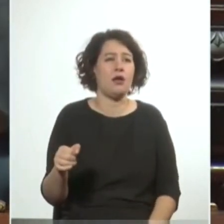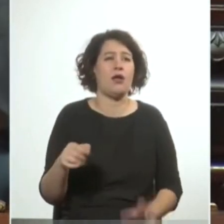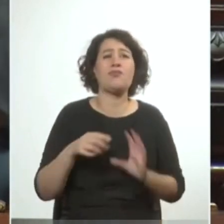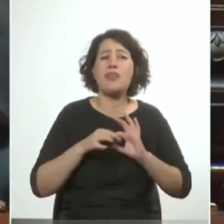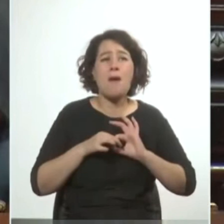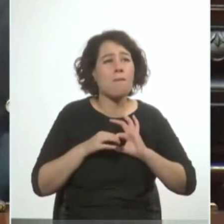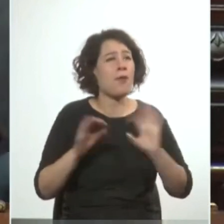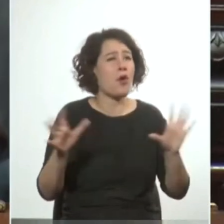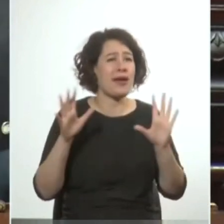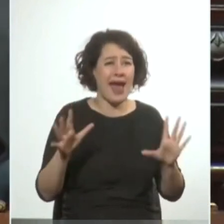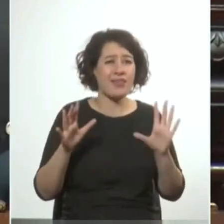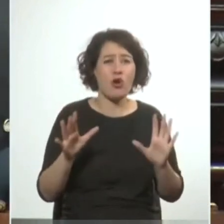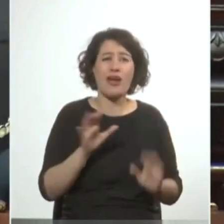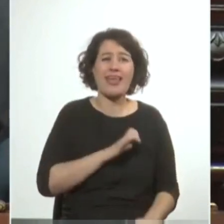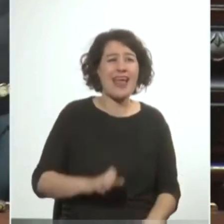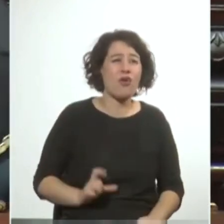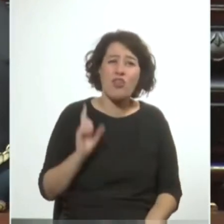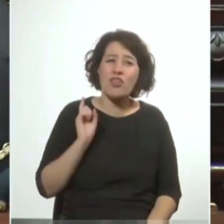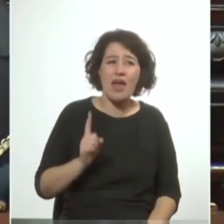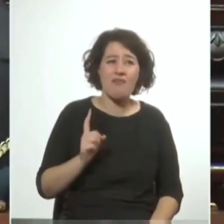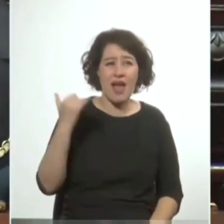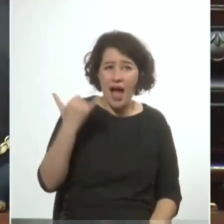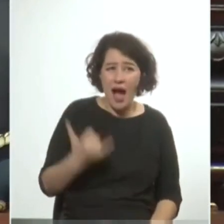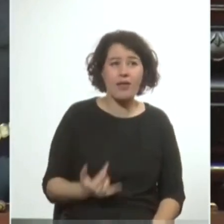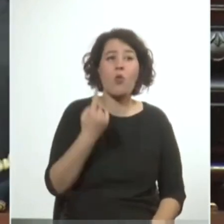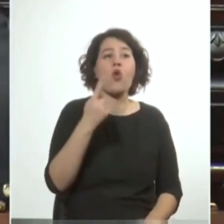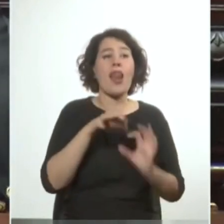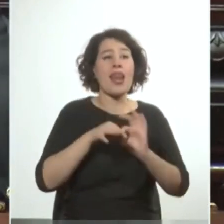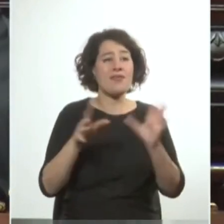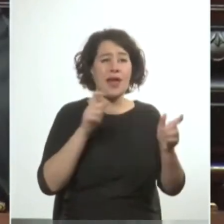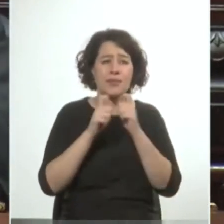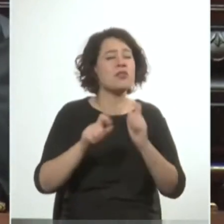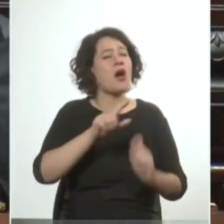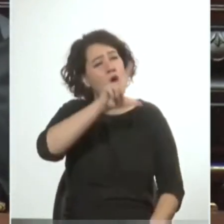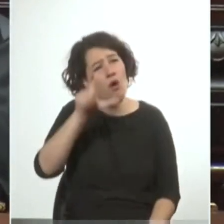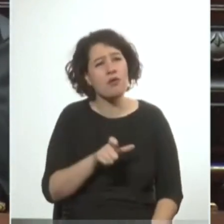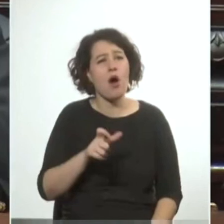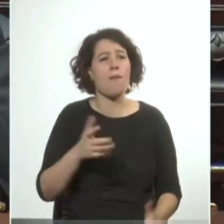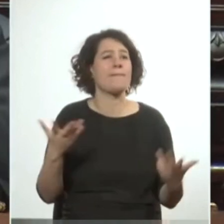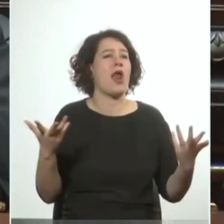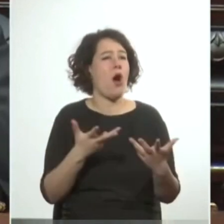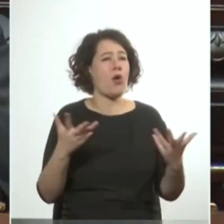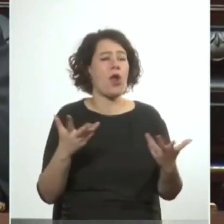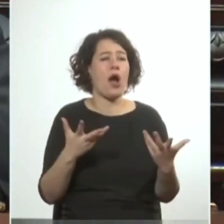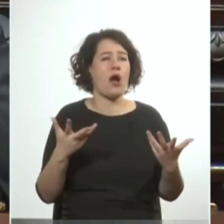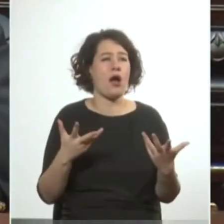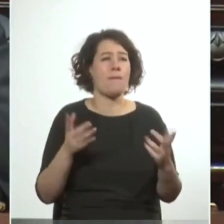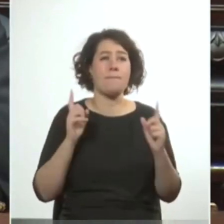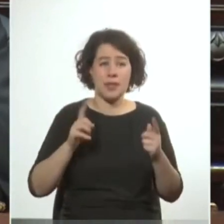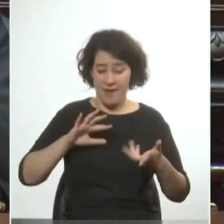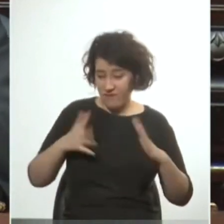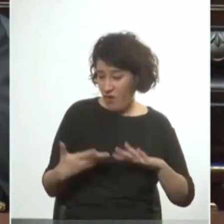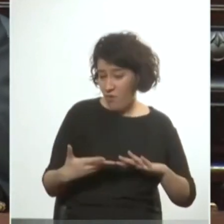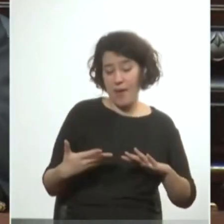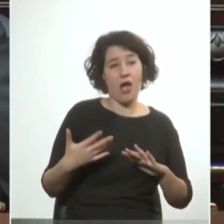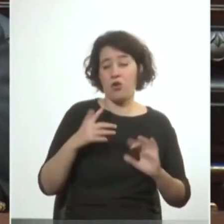democráticos que un estado de derechos tiene que tener un derecho de libertad de prensa ni que hablar ahora no pongamos esto de la misma manera que